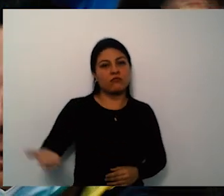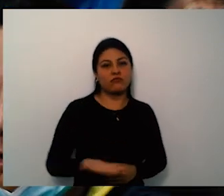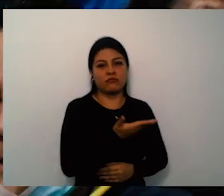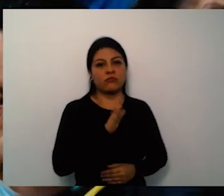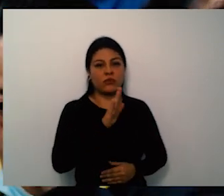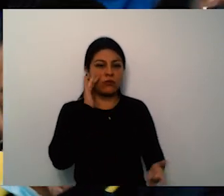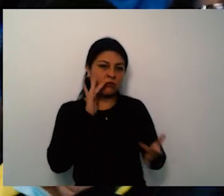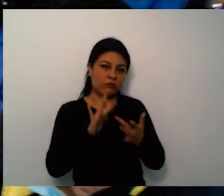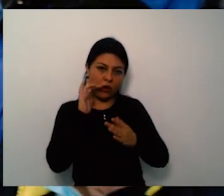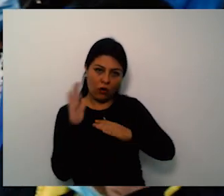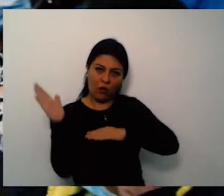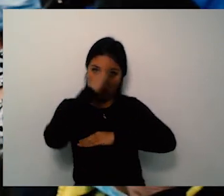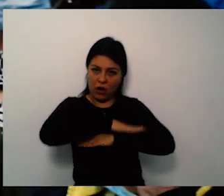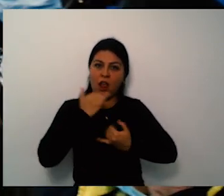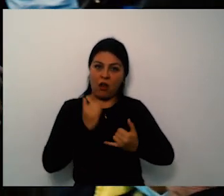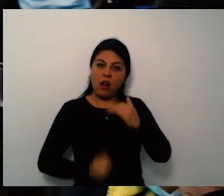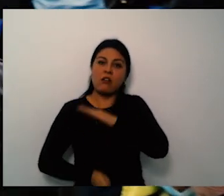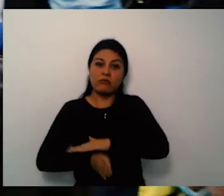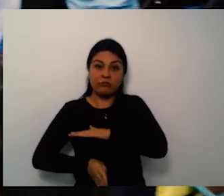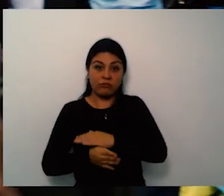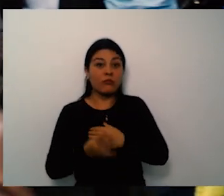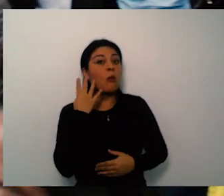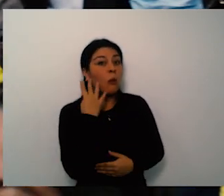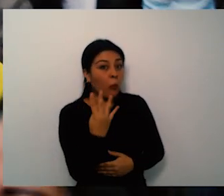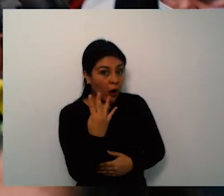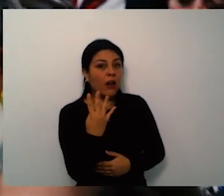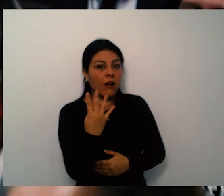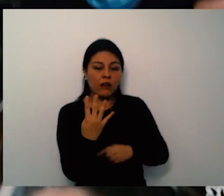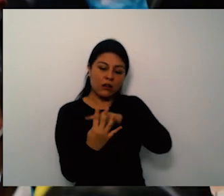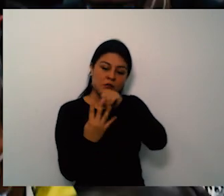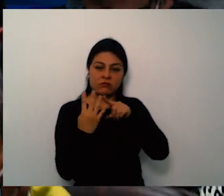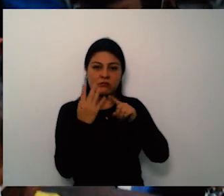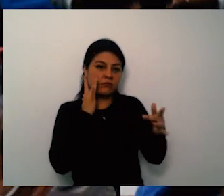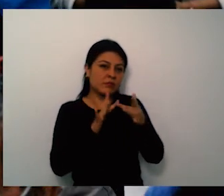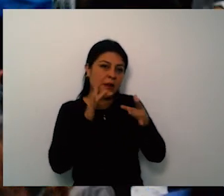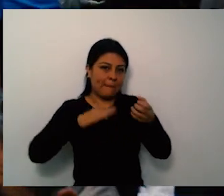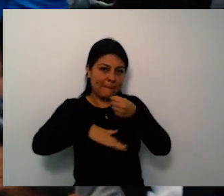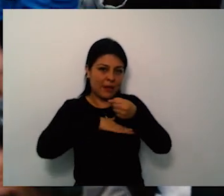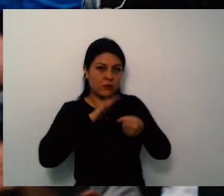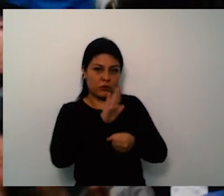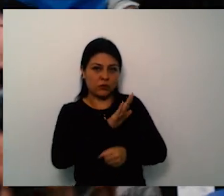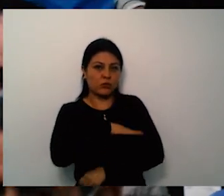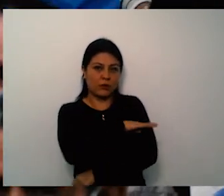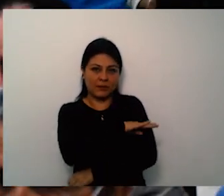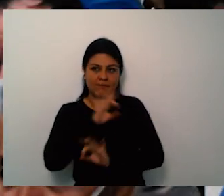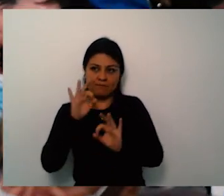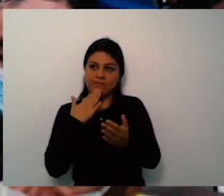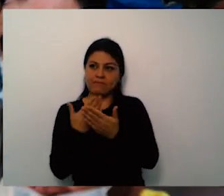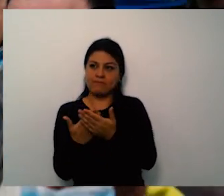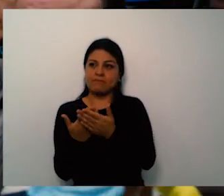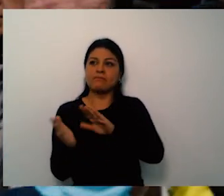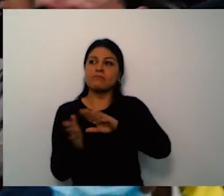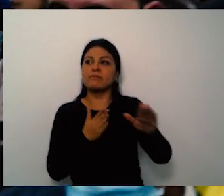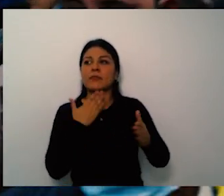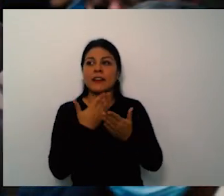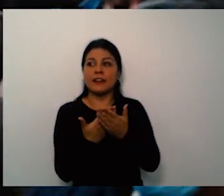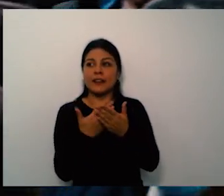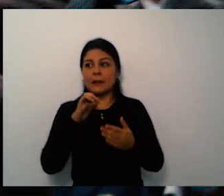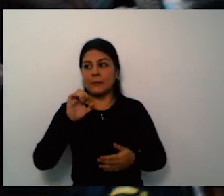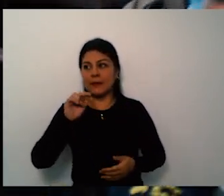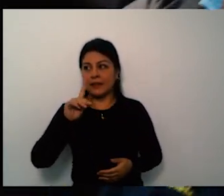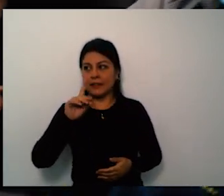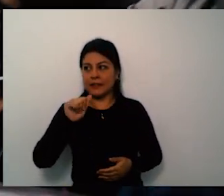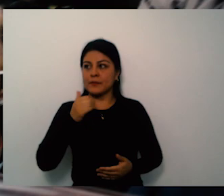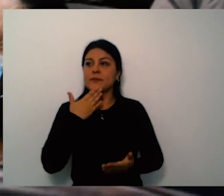se han enamorado de esta zona y no se nos han ido como esperaría uno porque todos quieren trabajar en el norte pero nadie en el sur